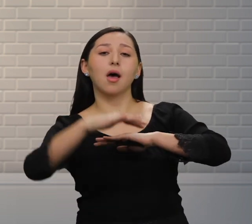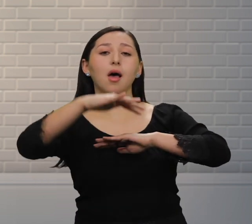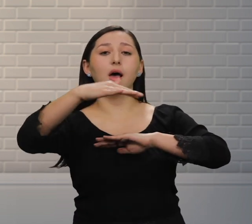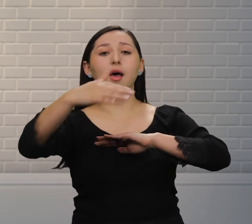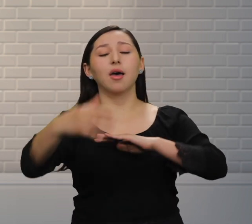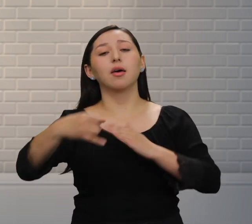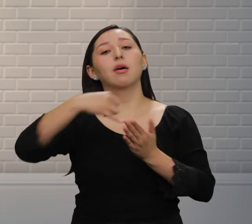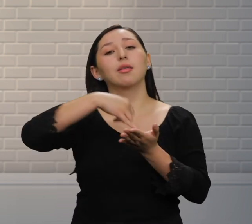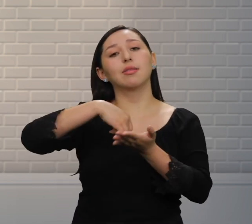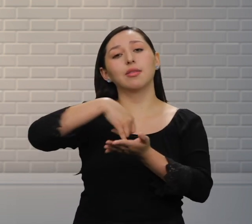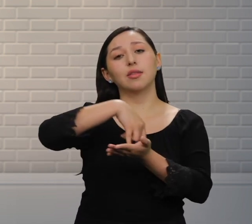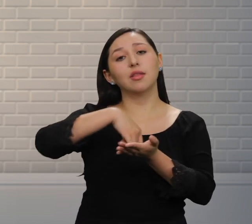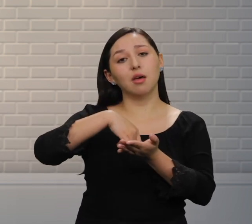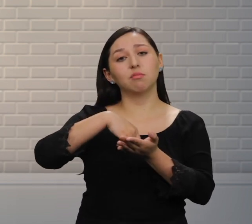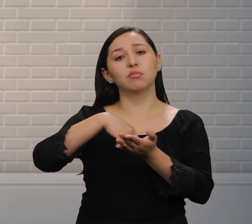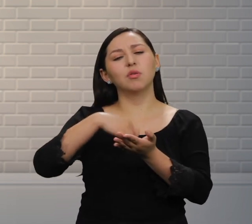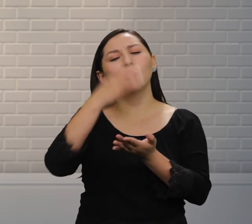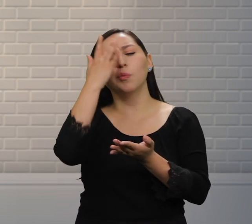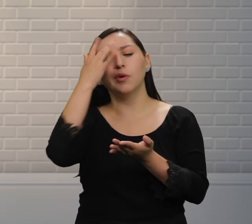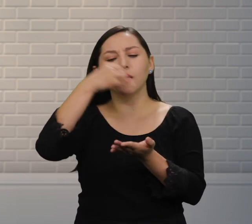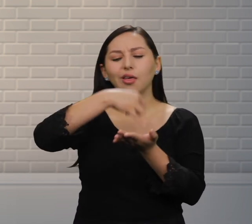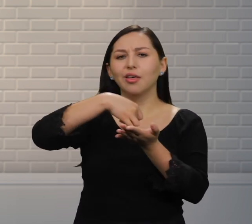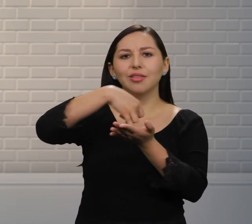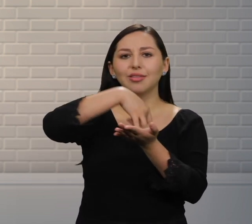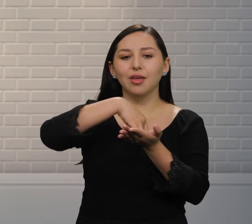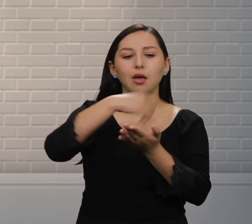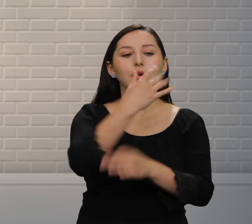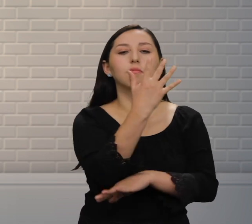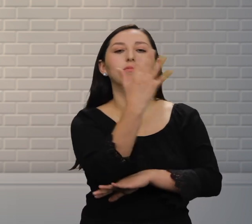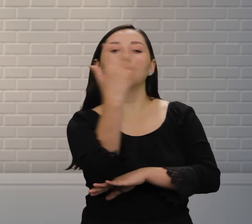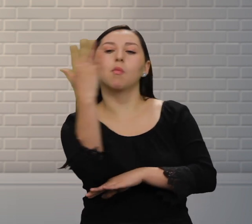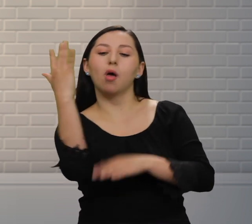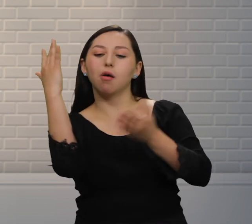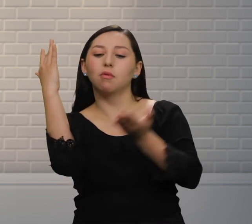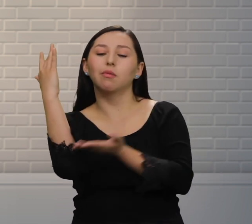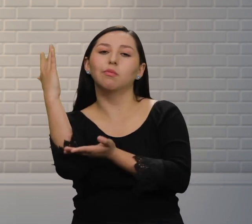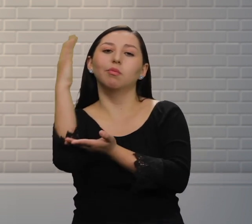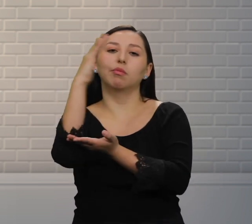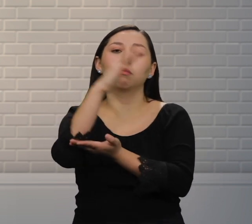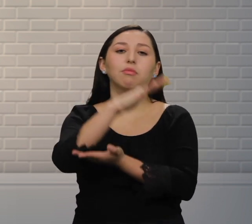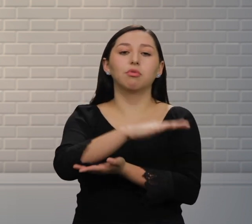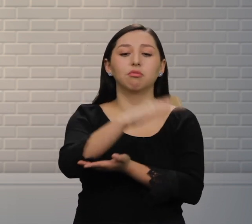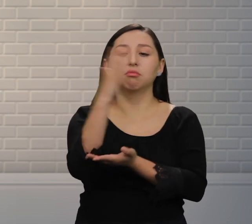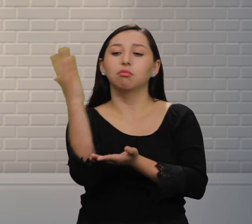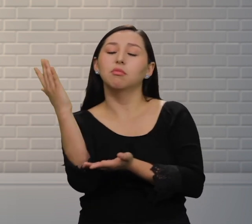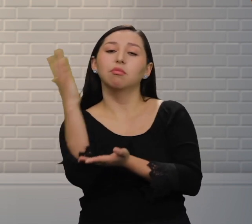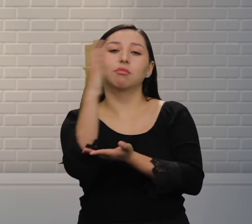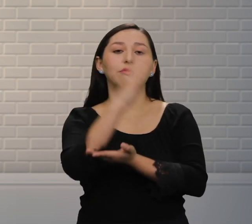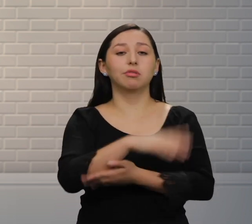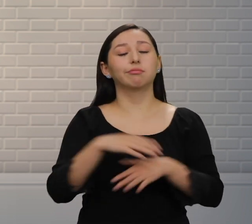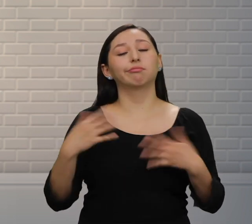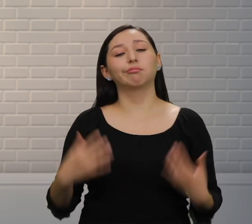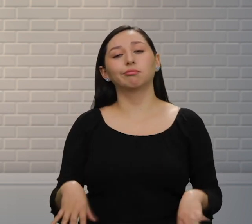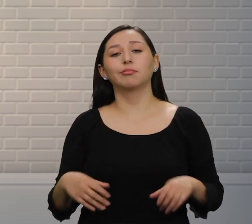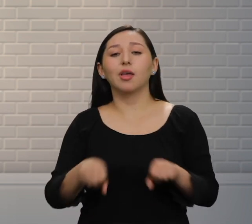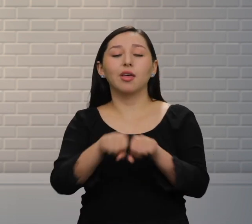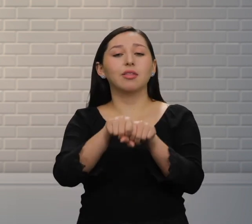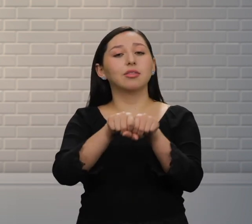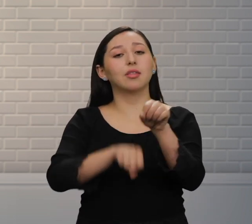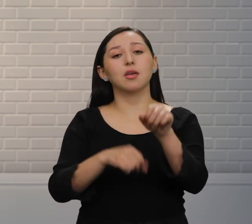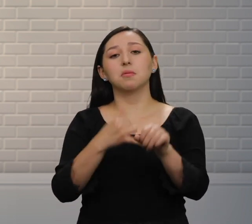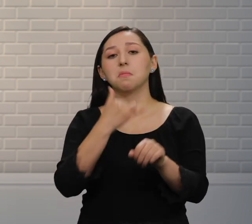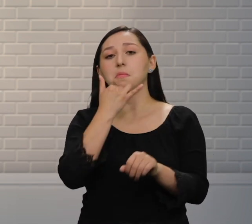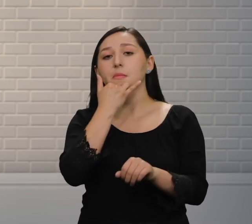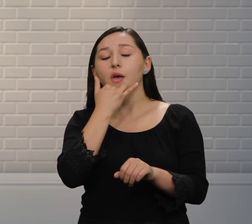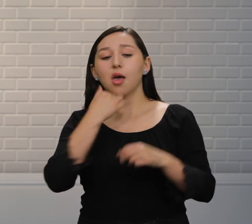Fácil, pues por la tala indiscriminada se están reduciendo ¿Y así se está perdiendo mucha